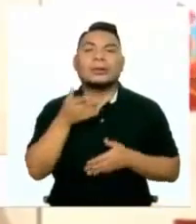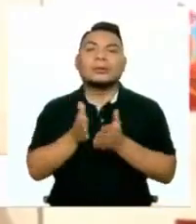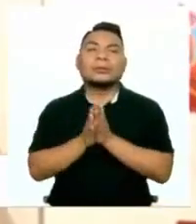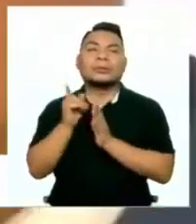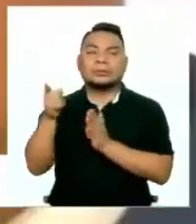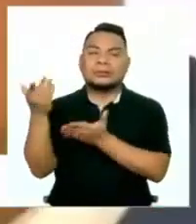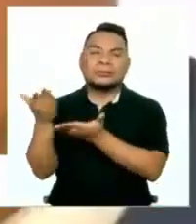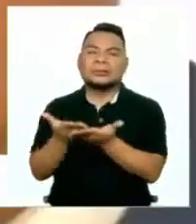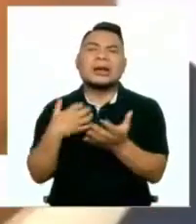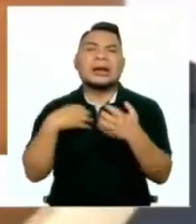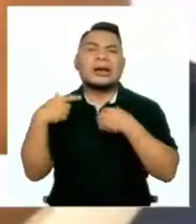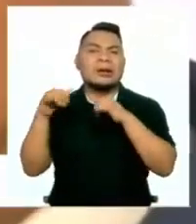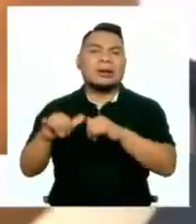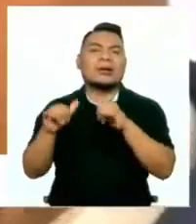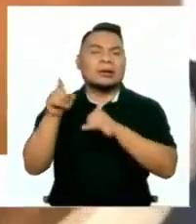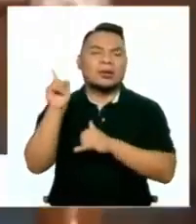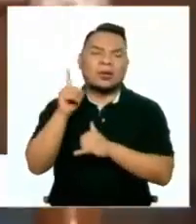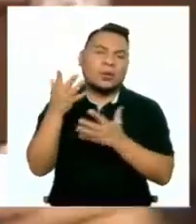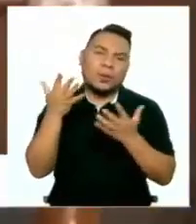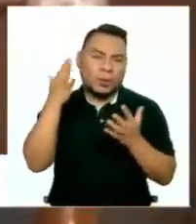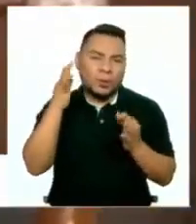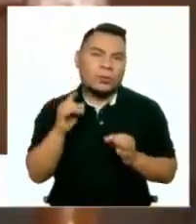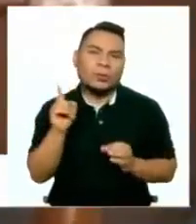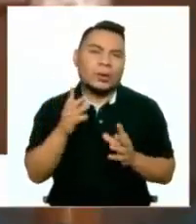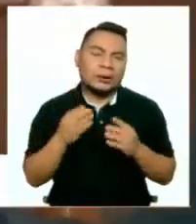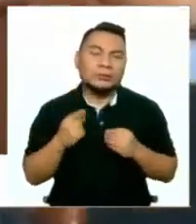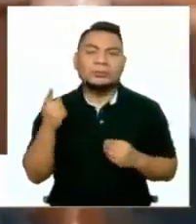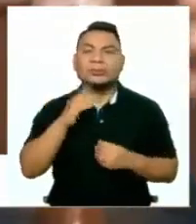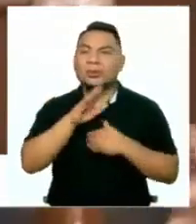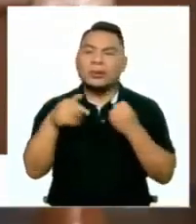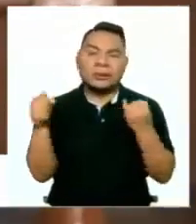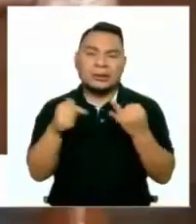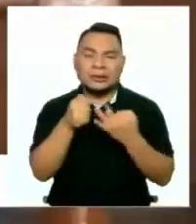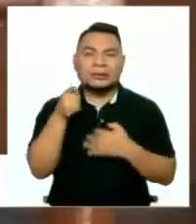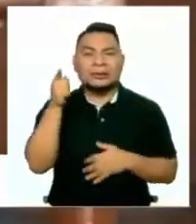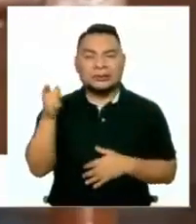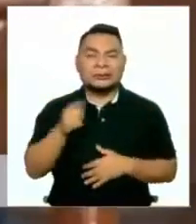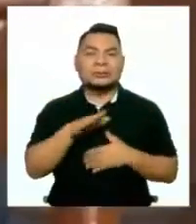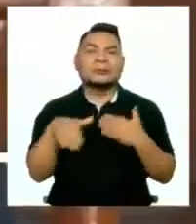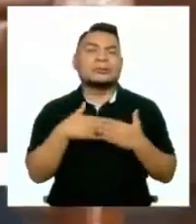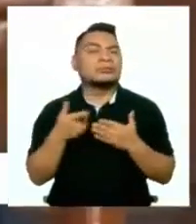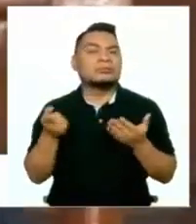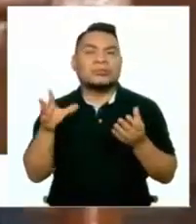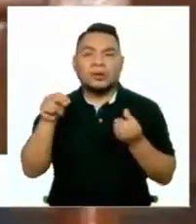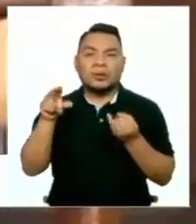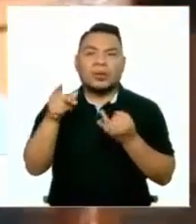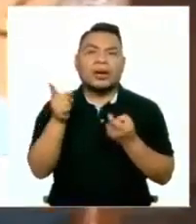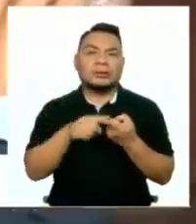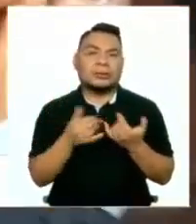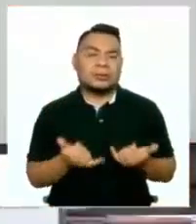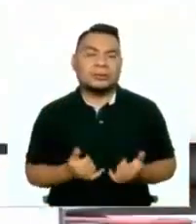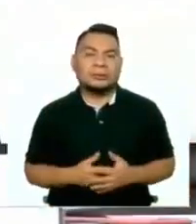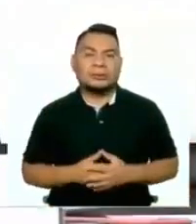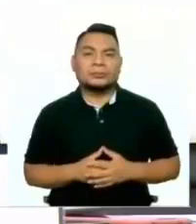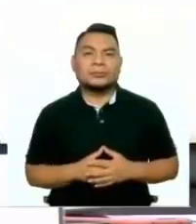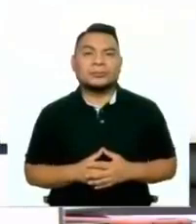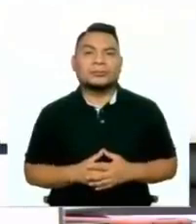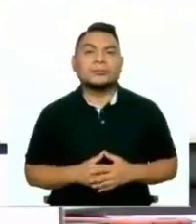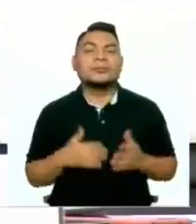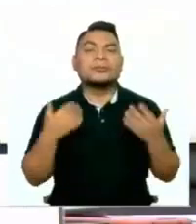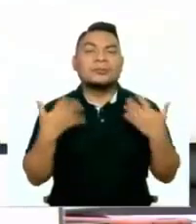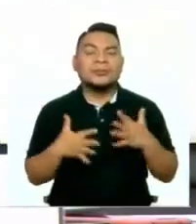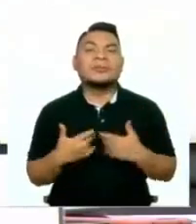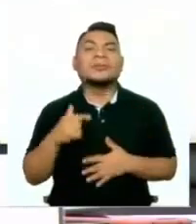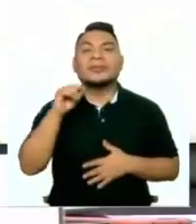pedido de casación, debido a que todos los argumentos de Inostrosa Pariachi han sido desestimados hasta el momento. Ya